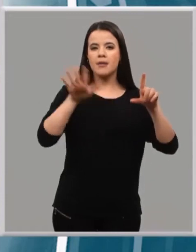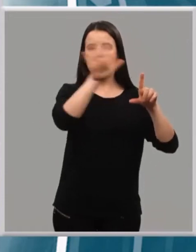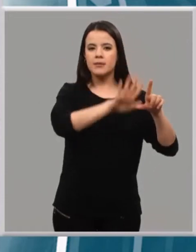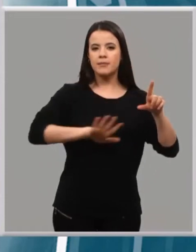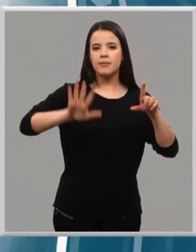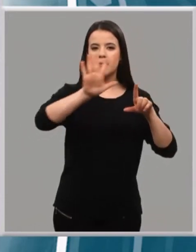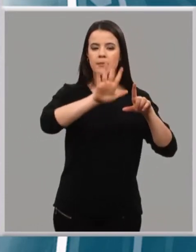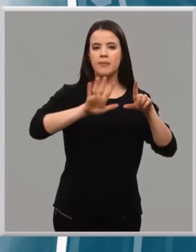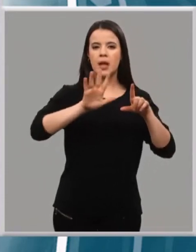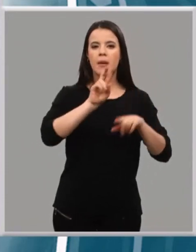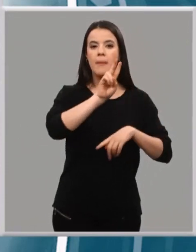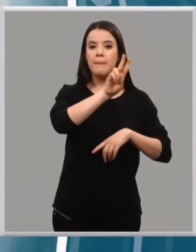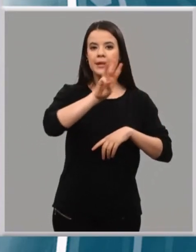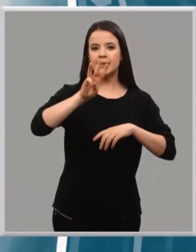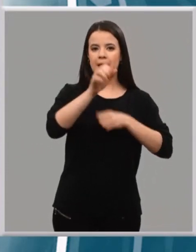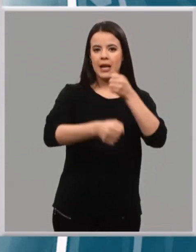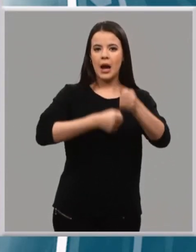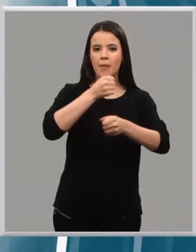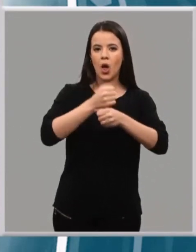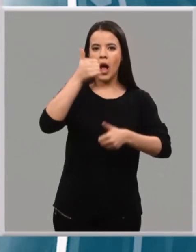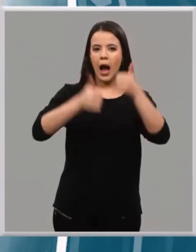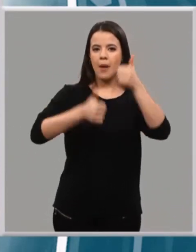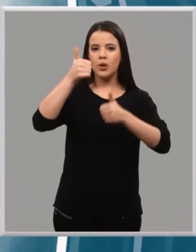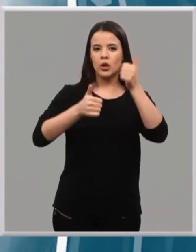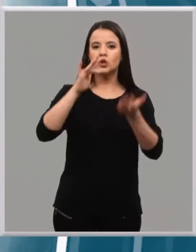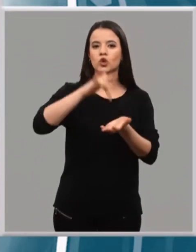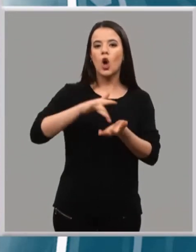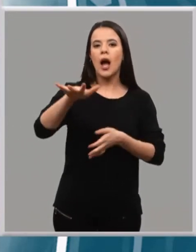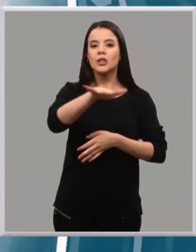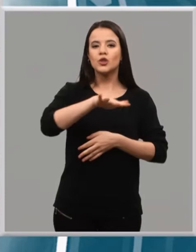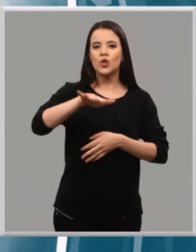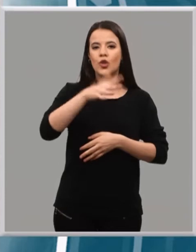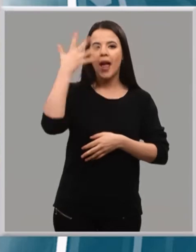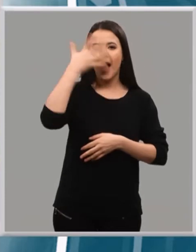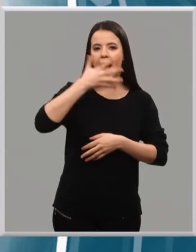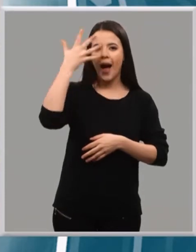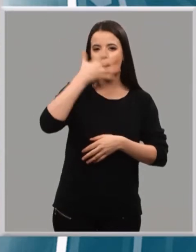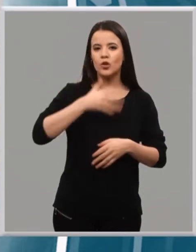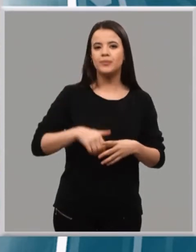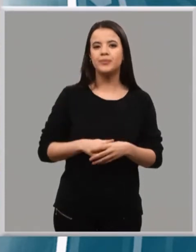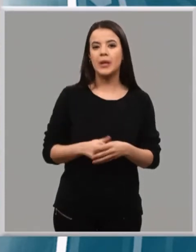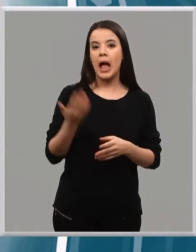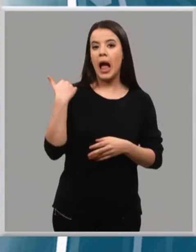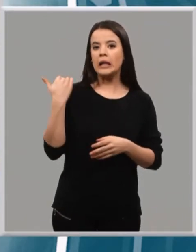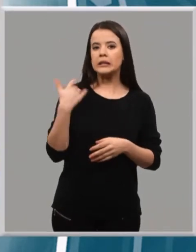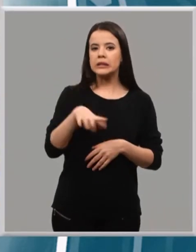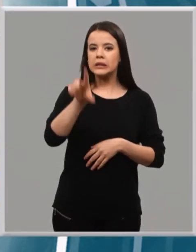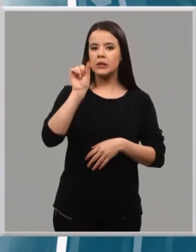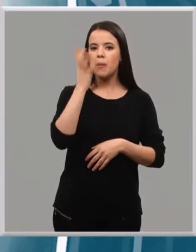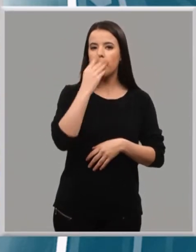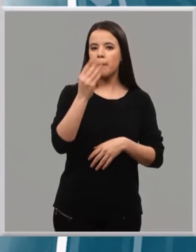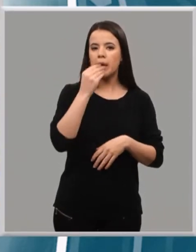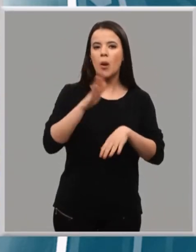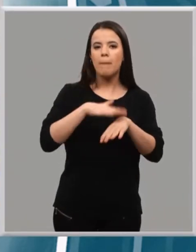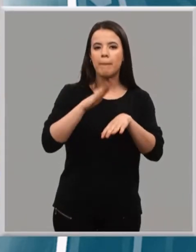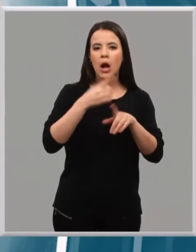IGP. Ha vuelto a recalar este año en la localidad de Aro. Originalmente lo que se hacía era seleccionar los perros de utilidad para todas las